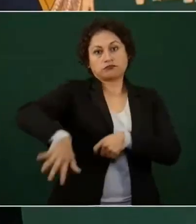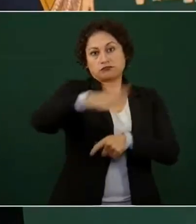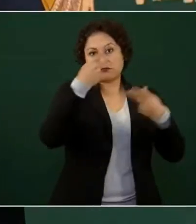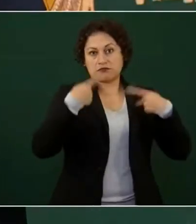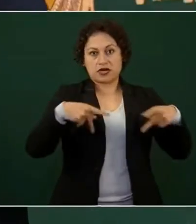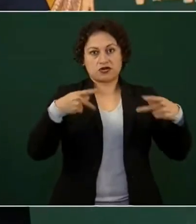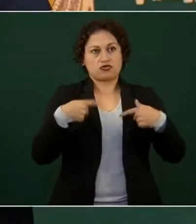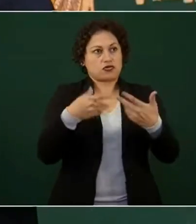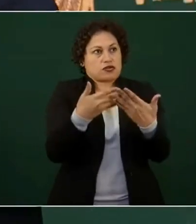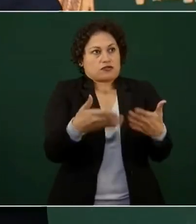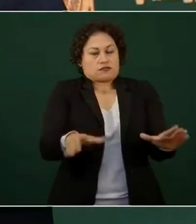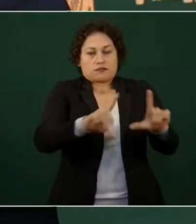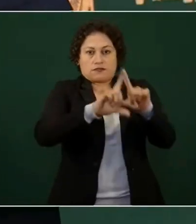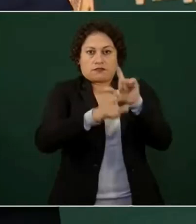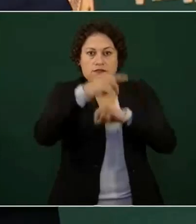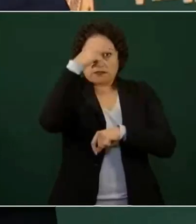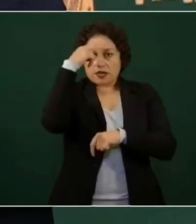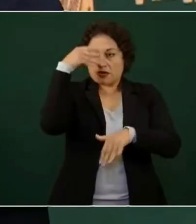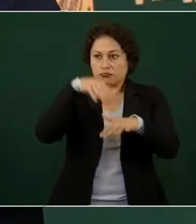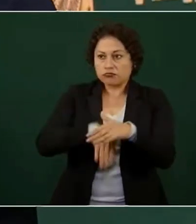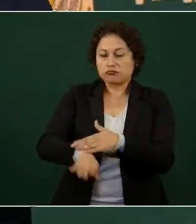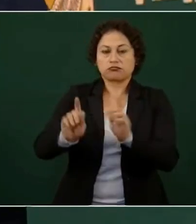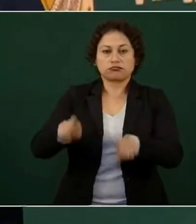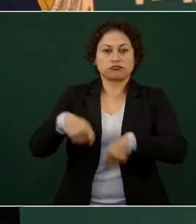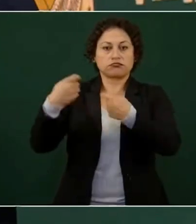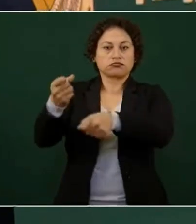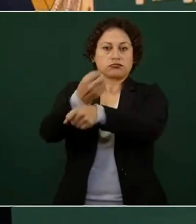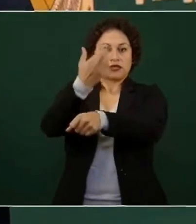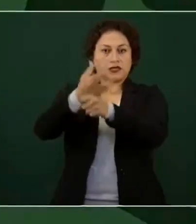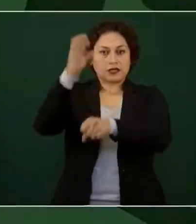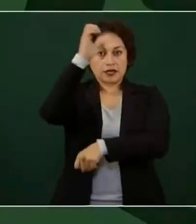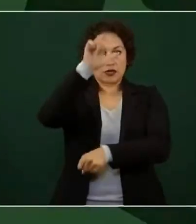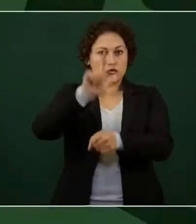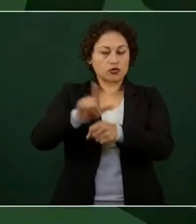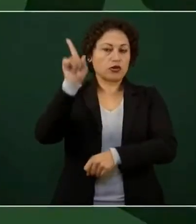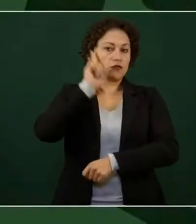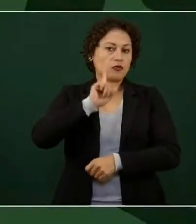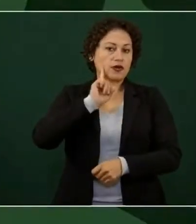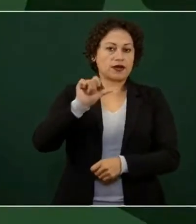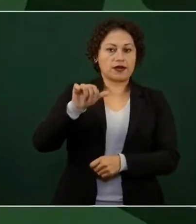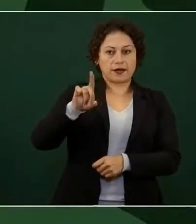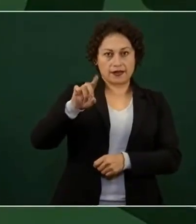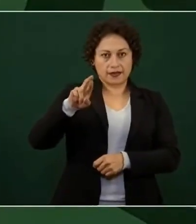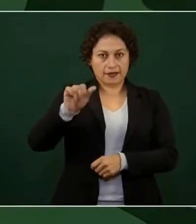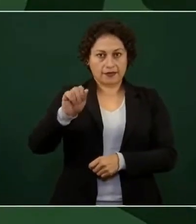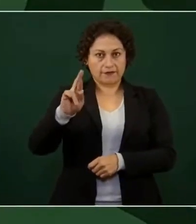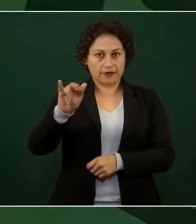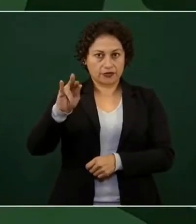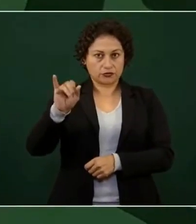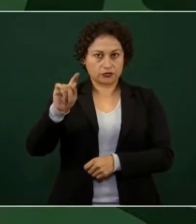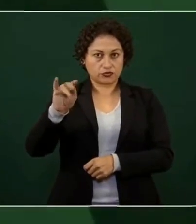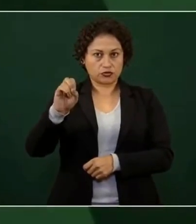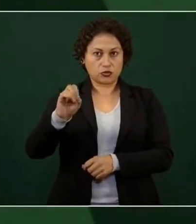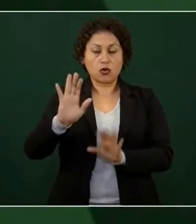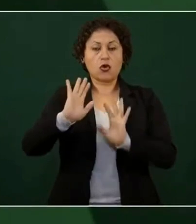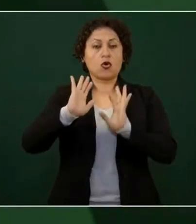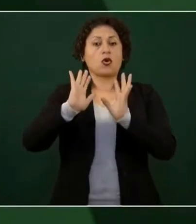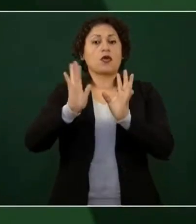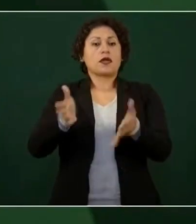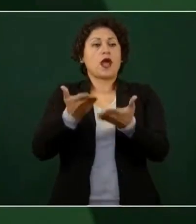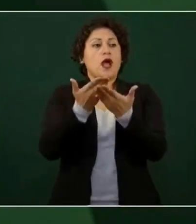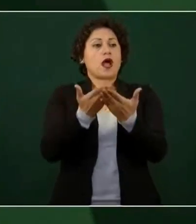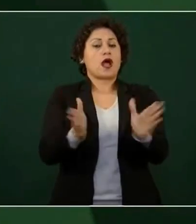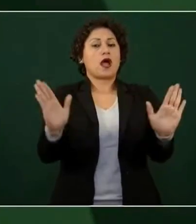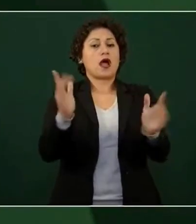administra la Secretaría de Cultura del Gobierno de México, Alejandra Frausto, entonces ya podemos cruzar de la primera a la